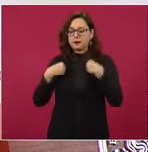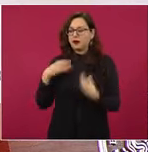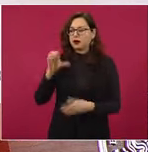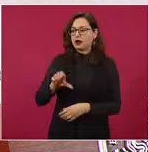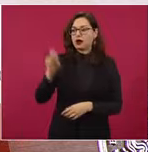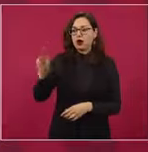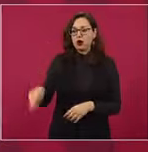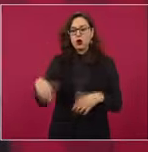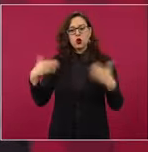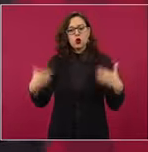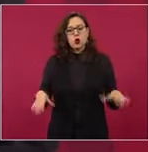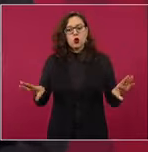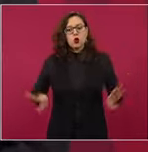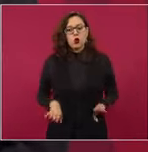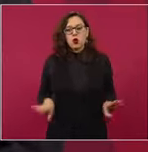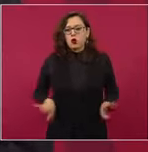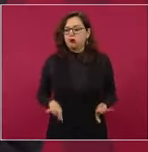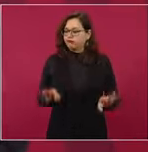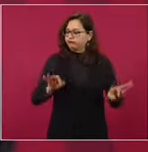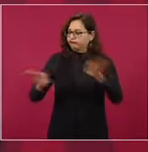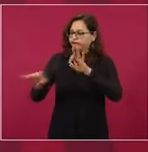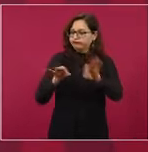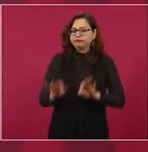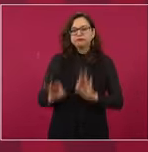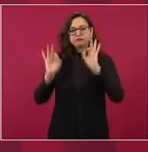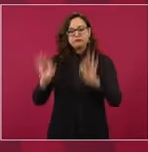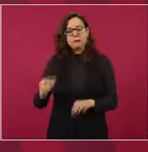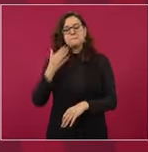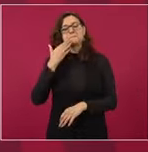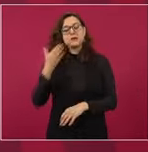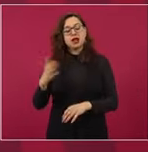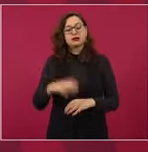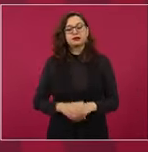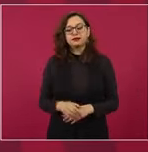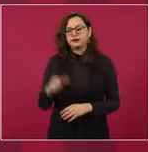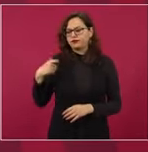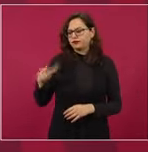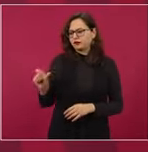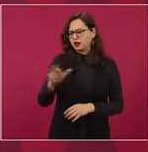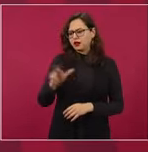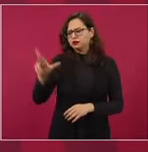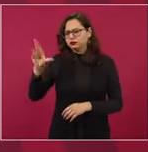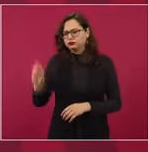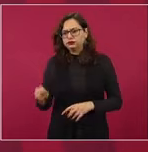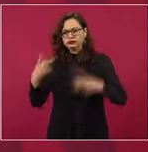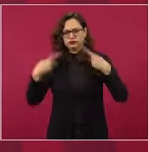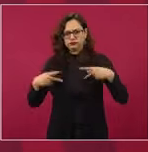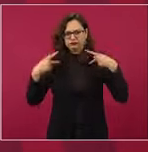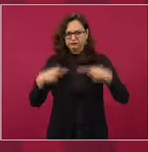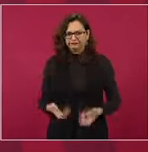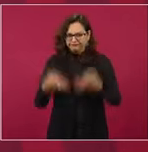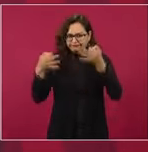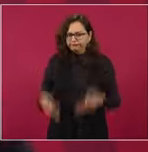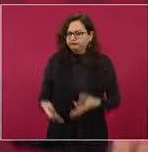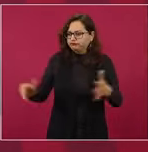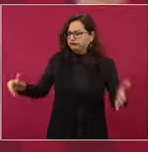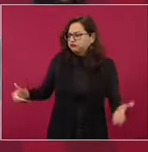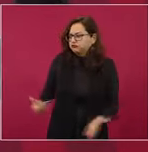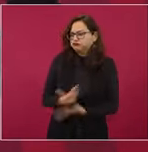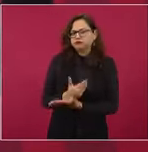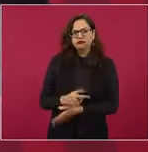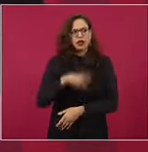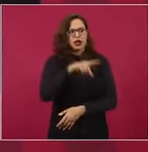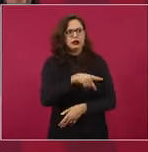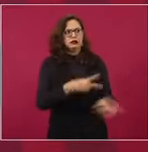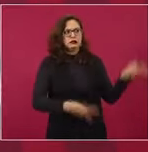gente originaria de Quintana Roo fue muy solidaria, muy fraterna y los que llegaron